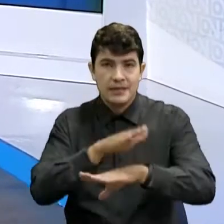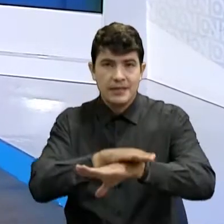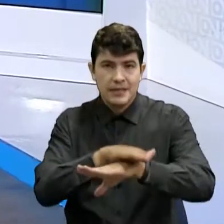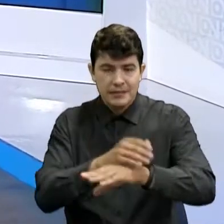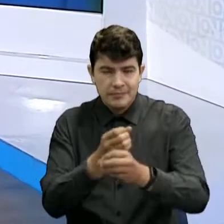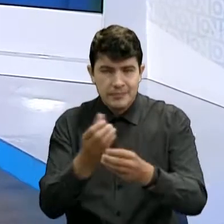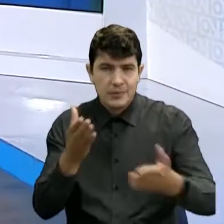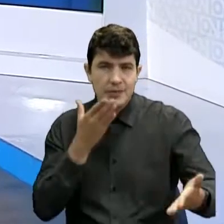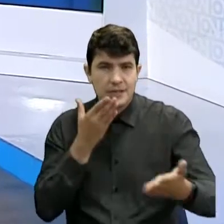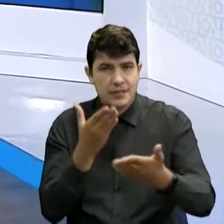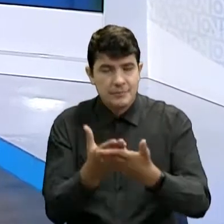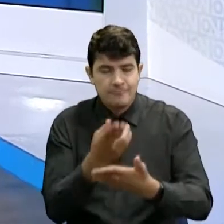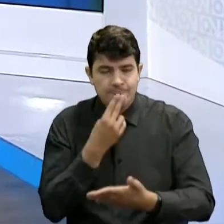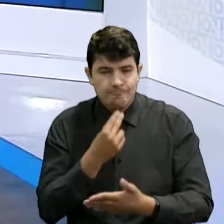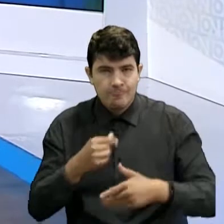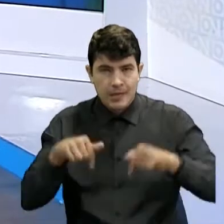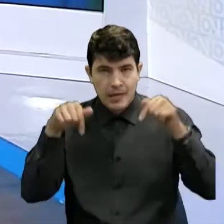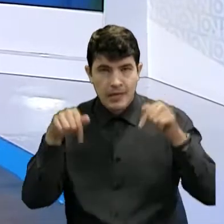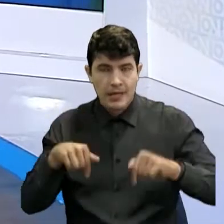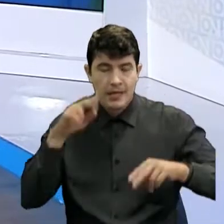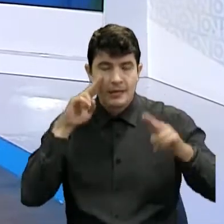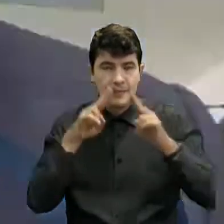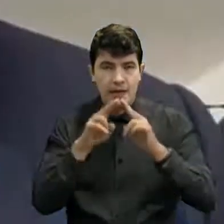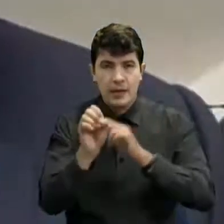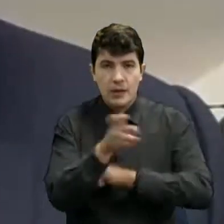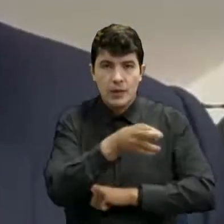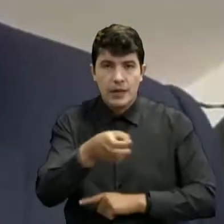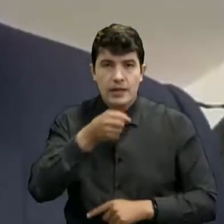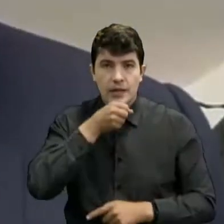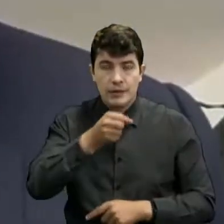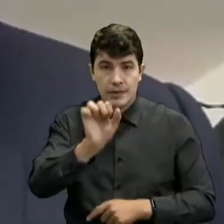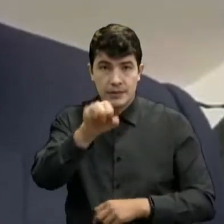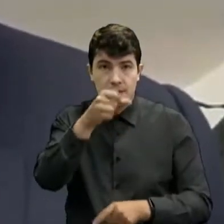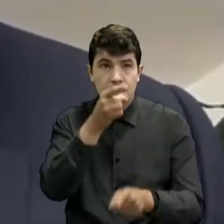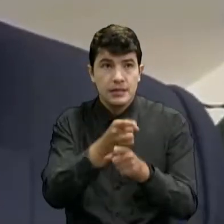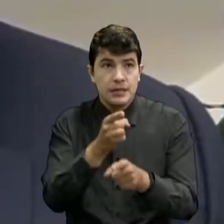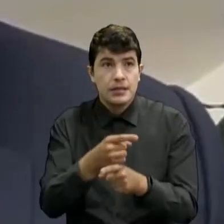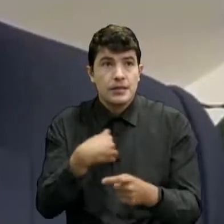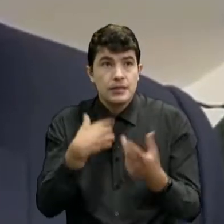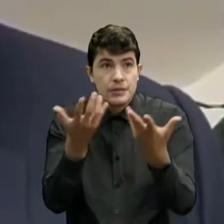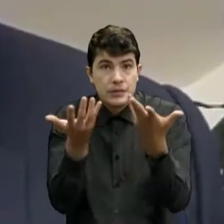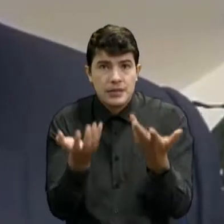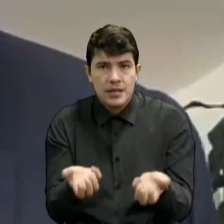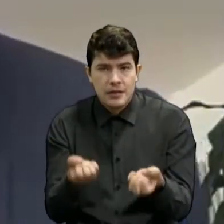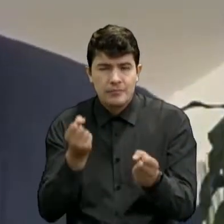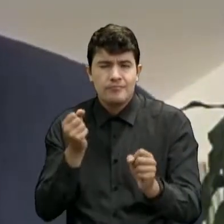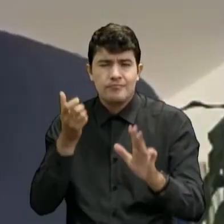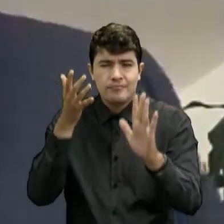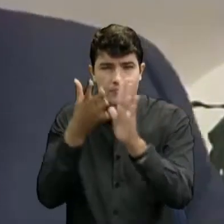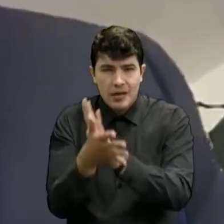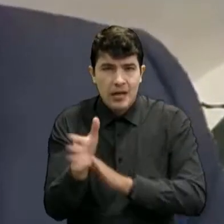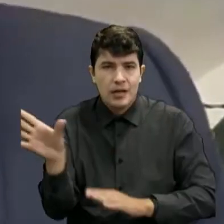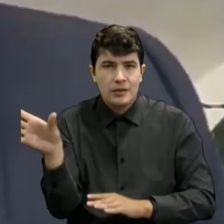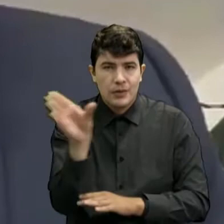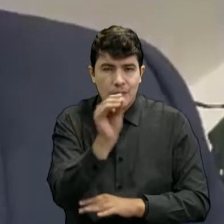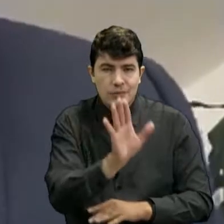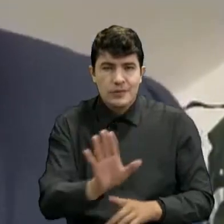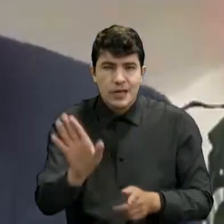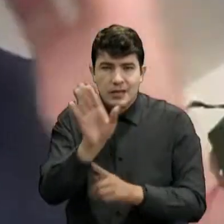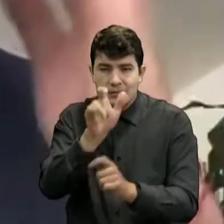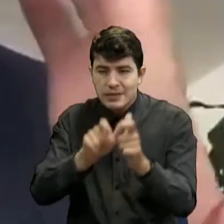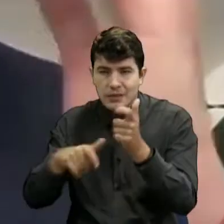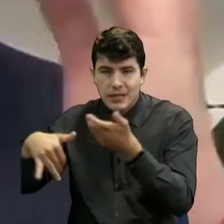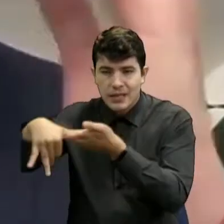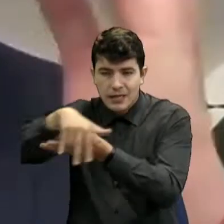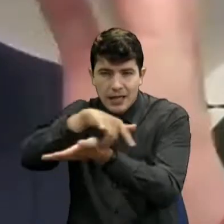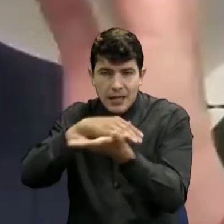estar con ustedes en Oriente Noticias. Así es. Yo le quiero dar a usted y a todos los televidentes, paisanos y amigos que